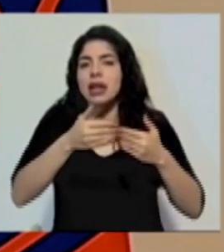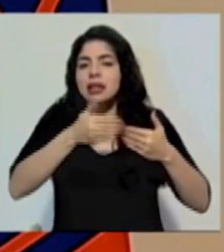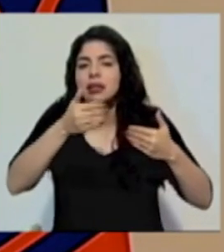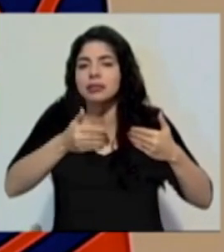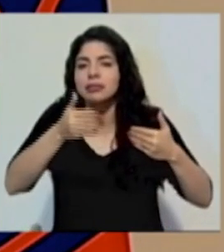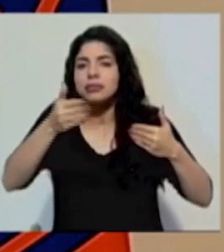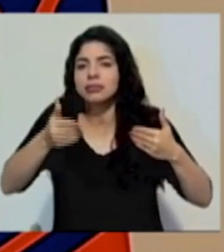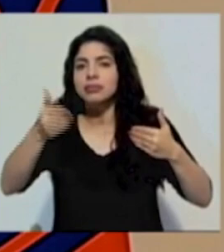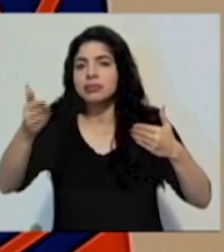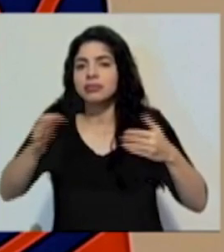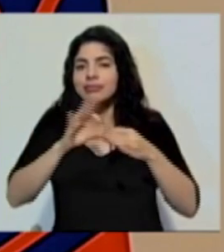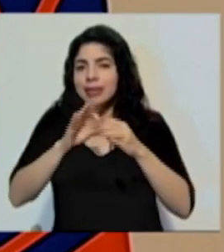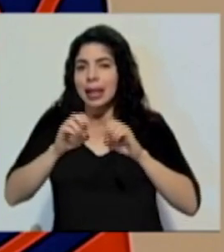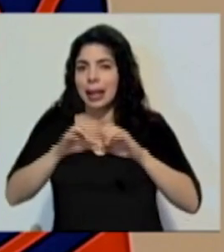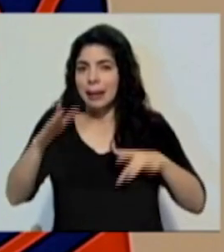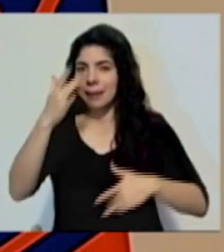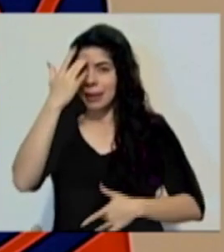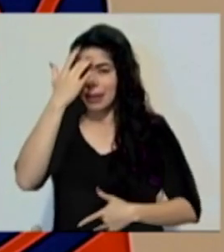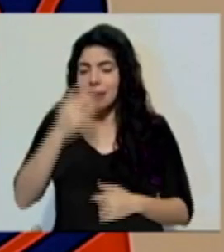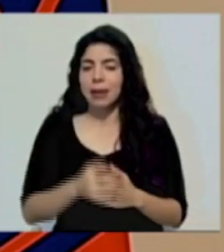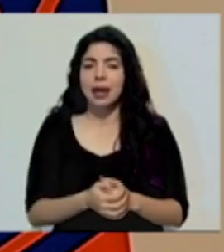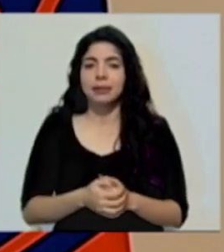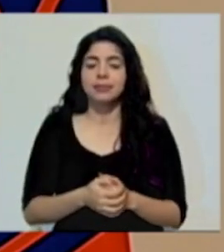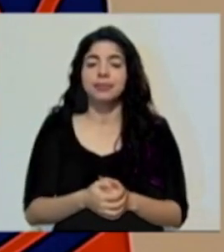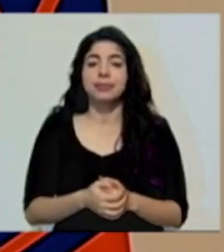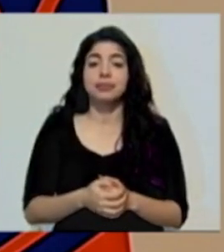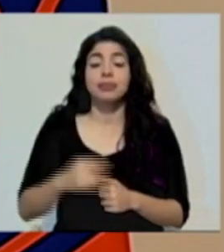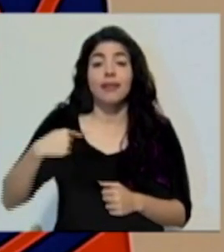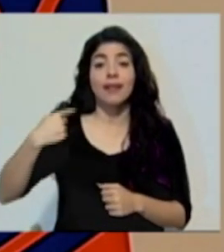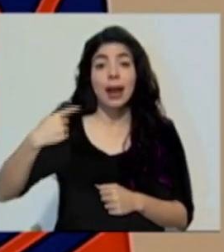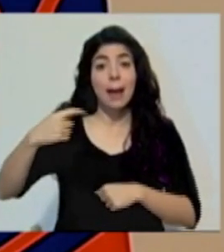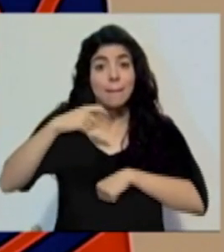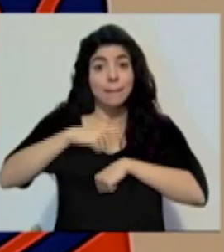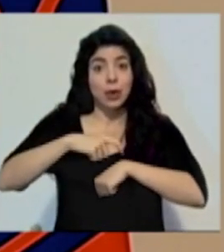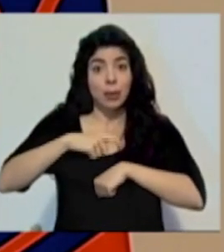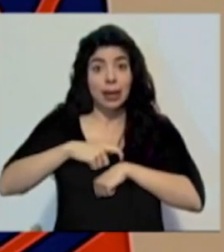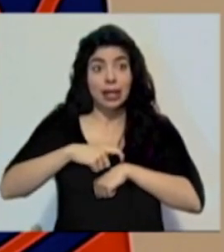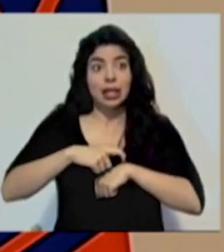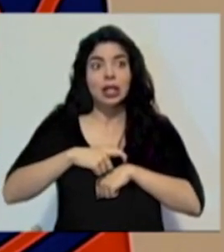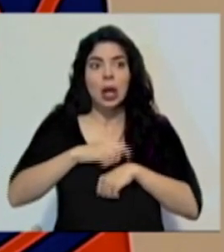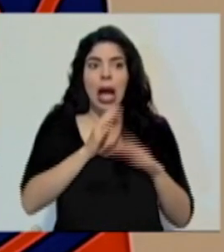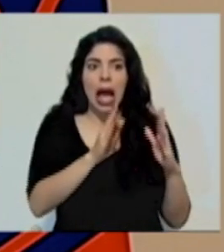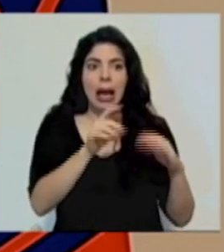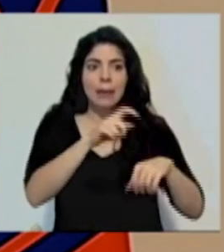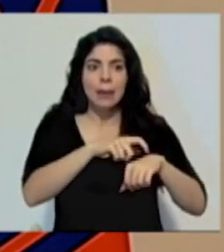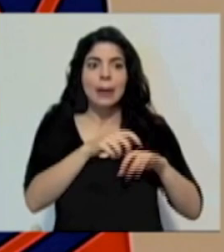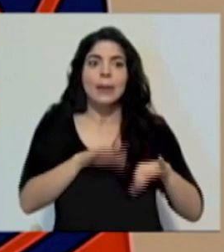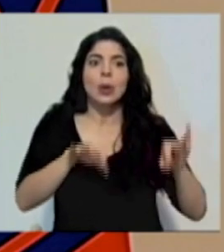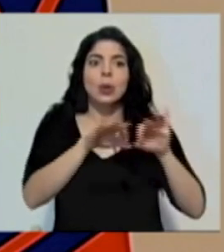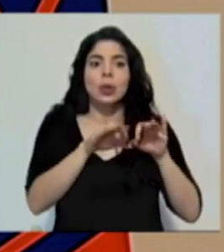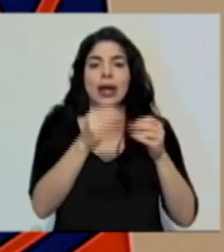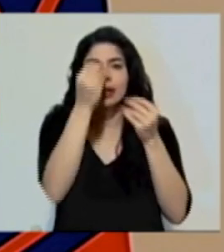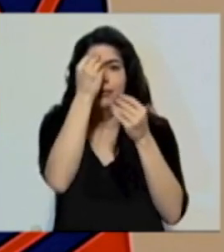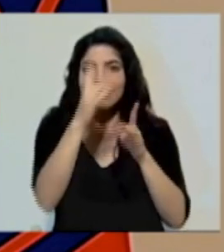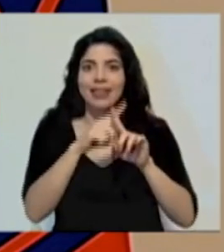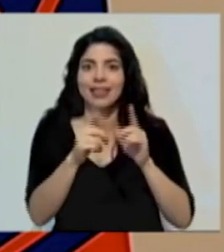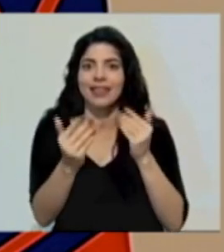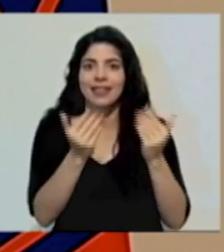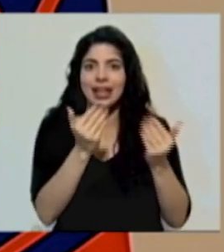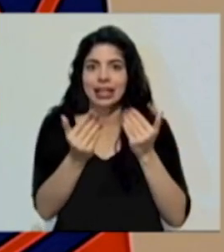epidemiológicos. En varios de estos momentos ha sido relevante hacer la distinción para identificar